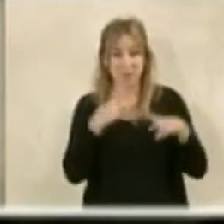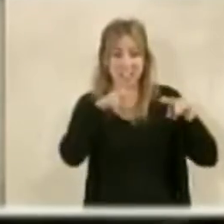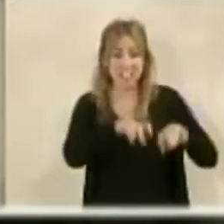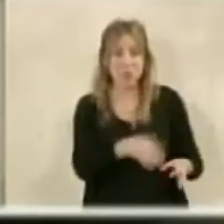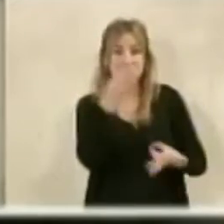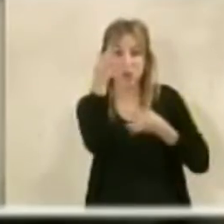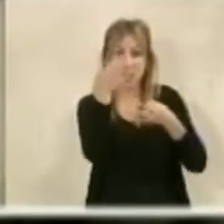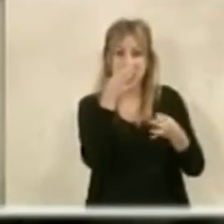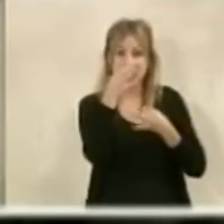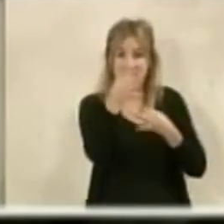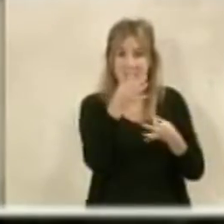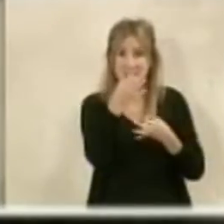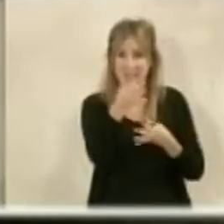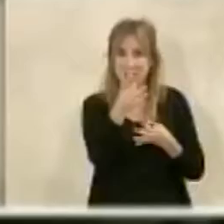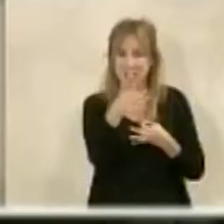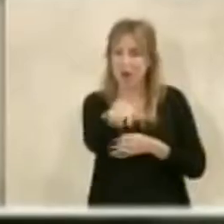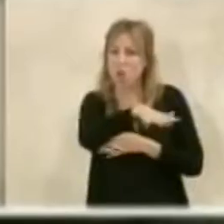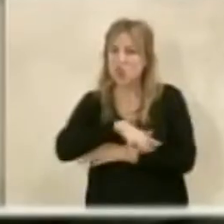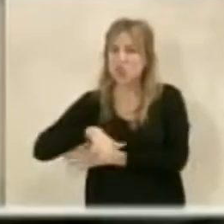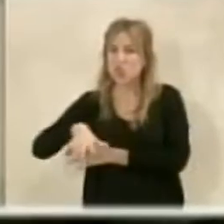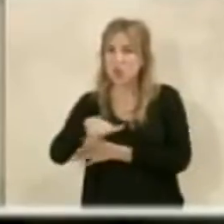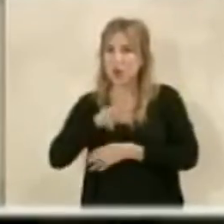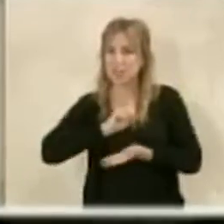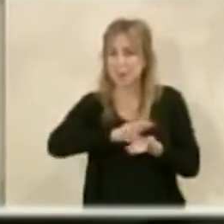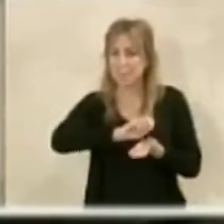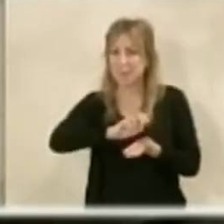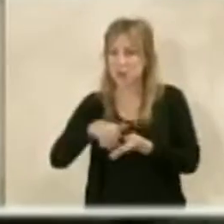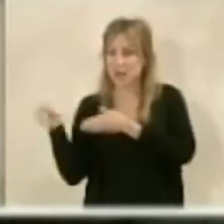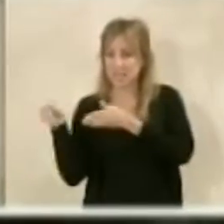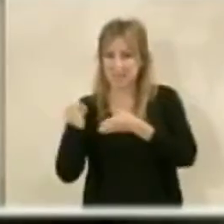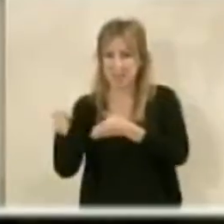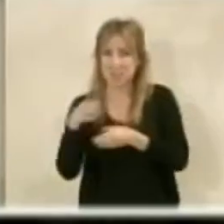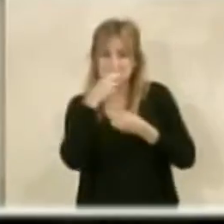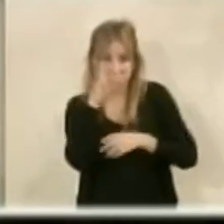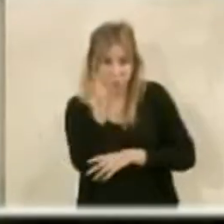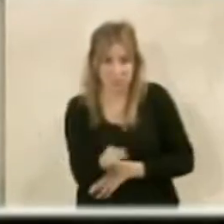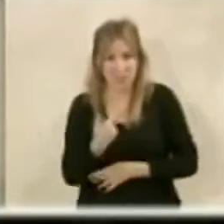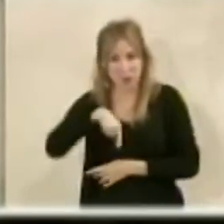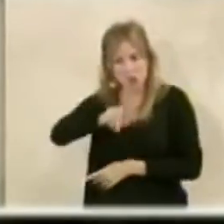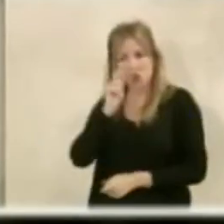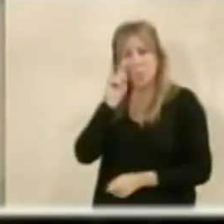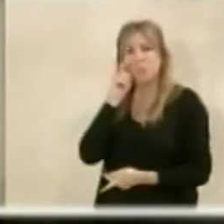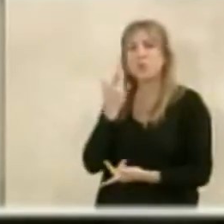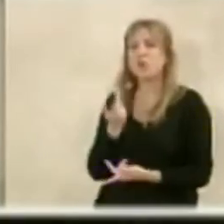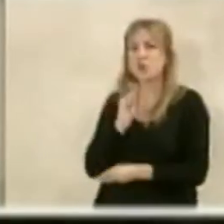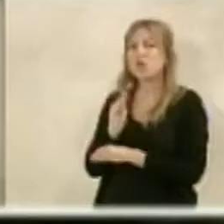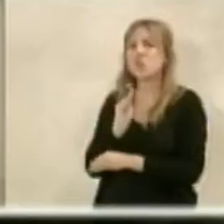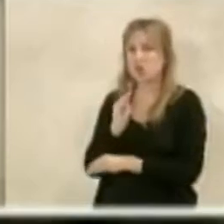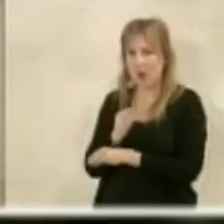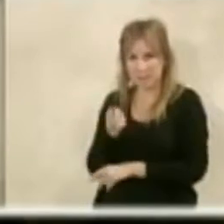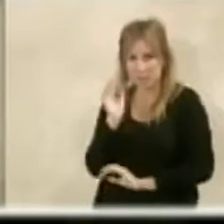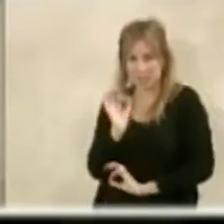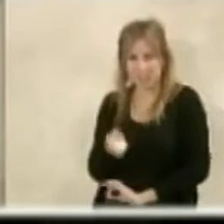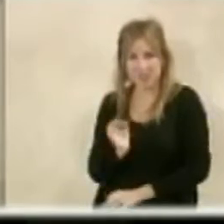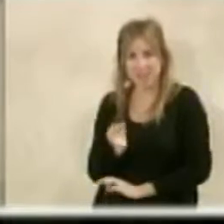hace que haya más sendas peatonales de acceso, sí. Y que nosotros vamos a vigilarlo y a controlarlo para que lo cumpla. Y si